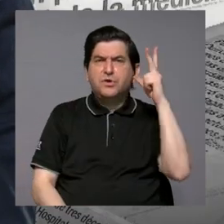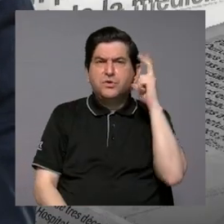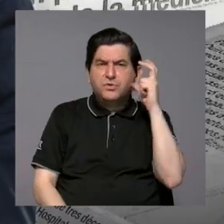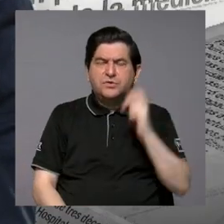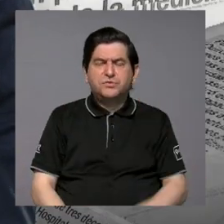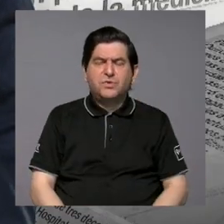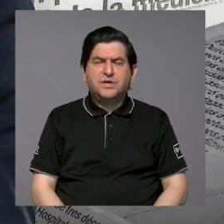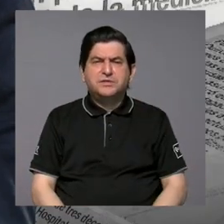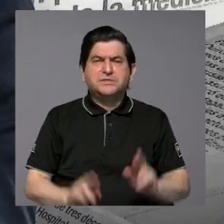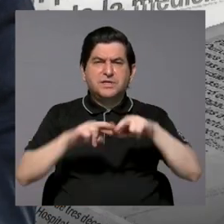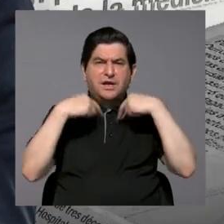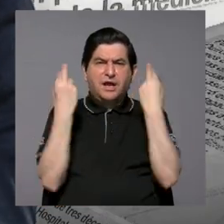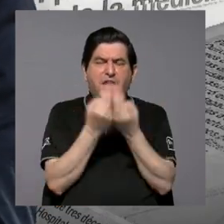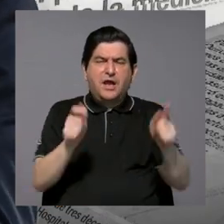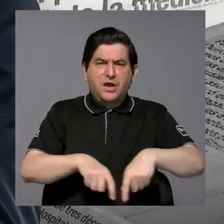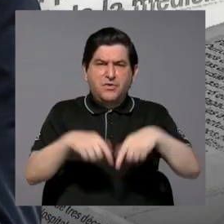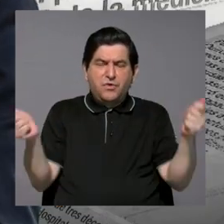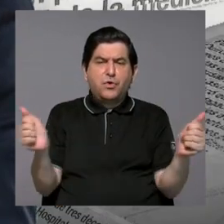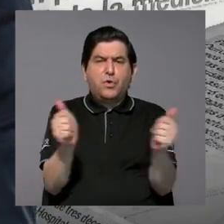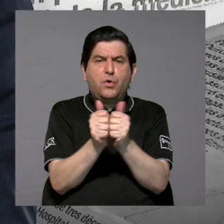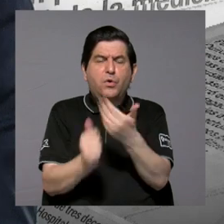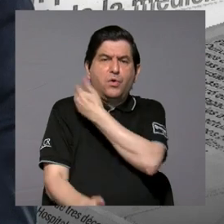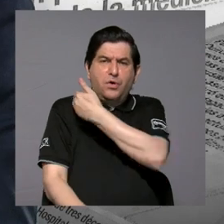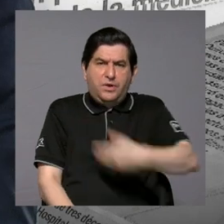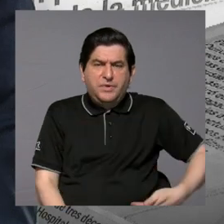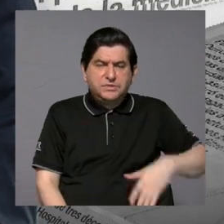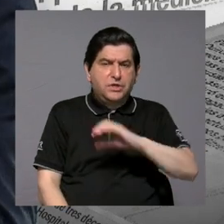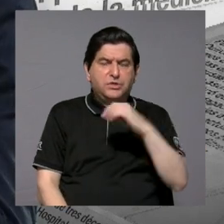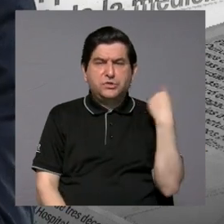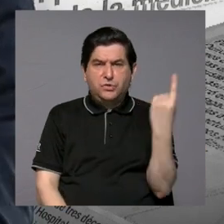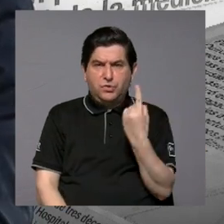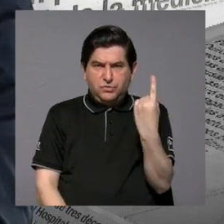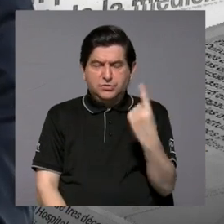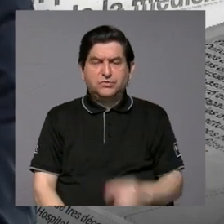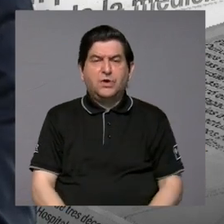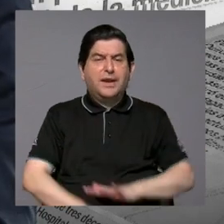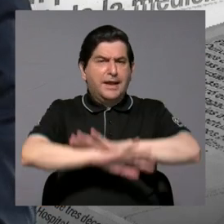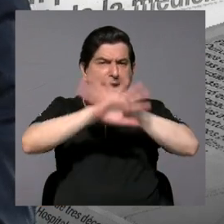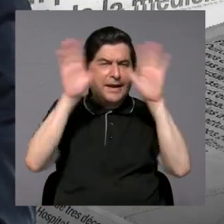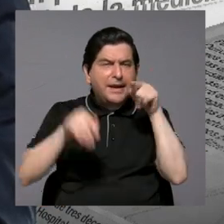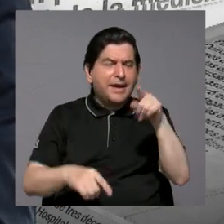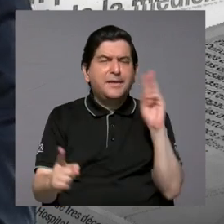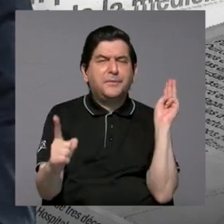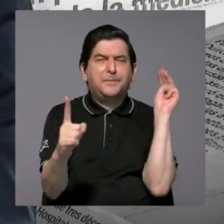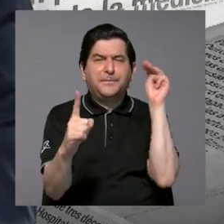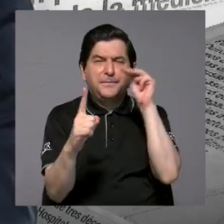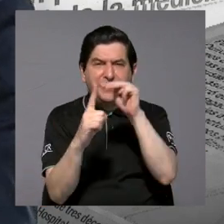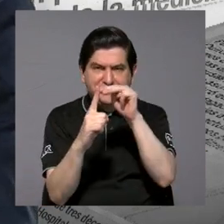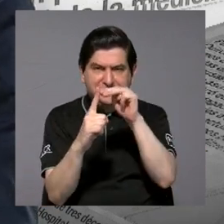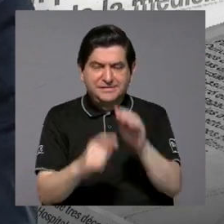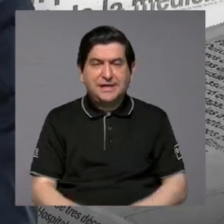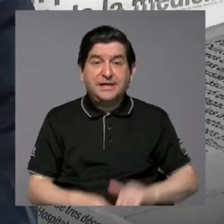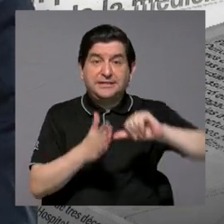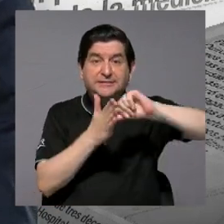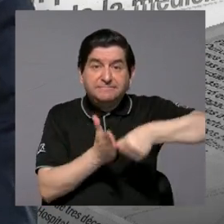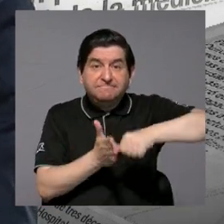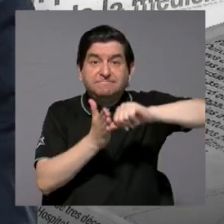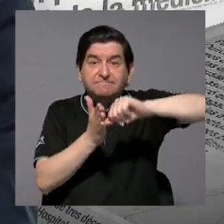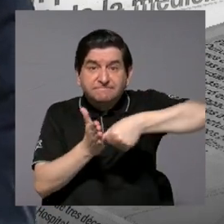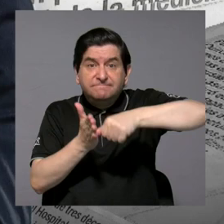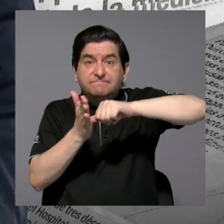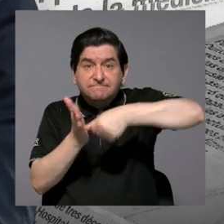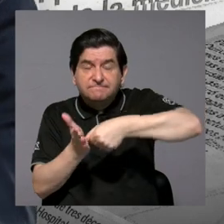conferencias de prensa, queda con el presidente o sola. Digamos que está muy claro ese mensaje que ella insiste mucho.